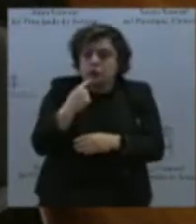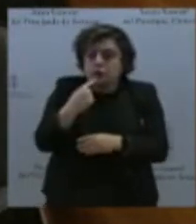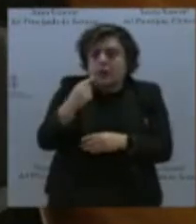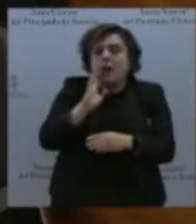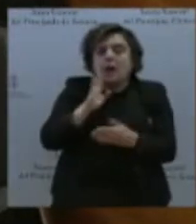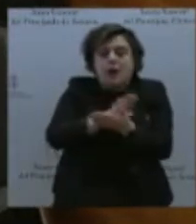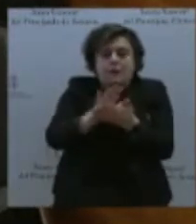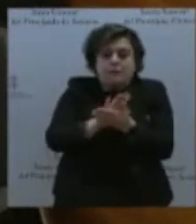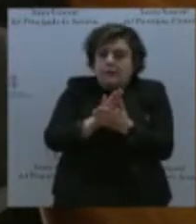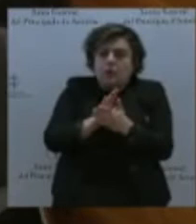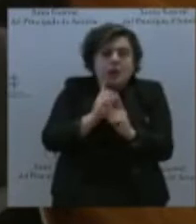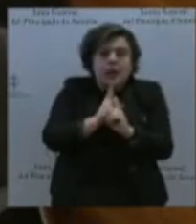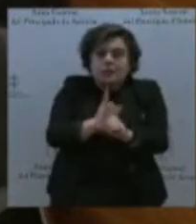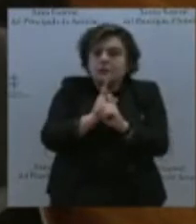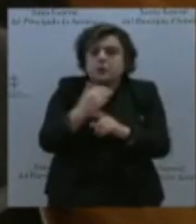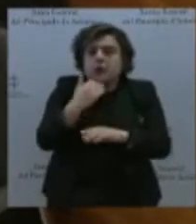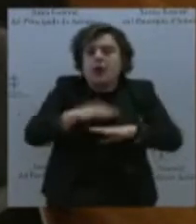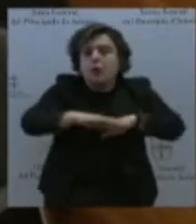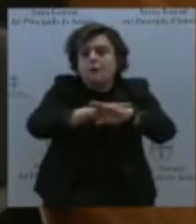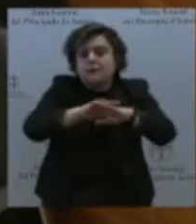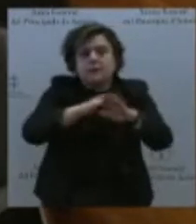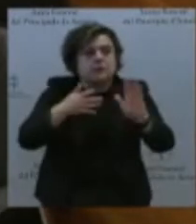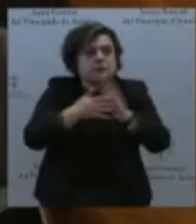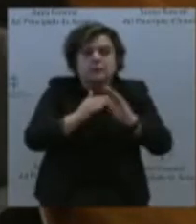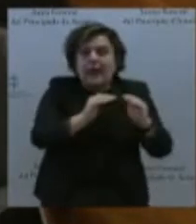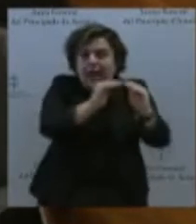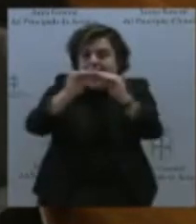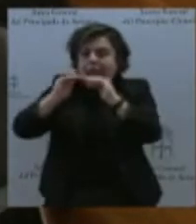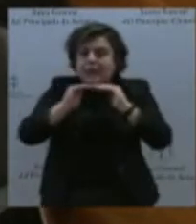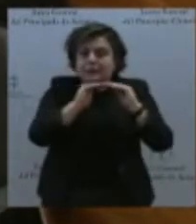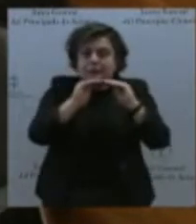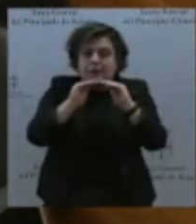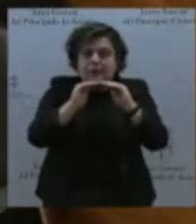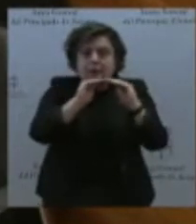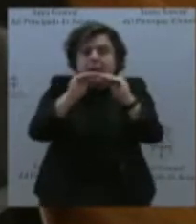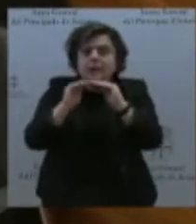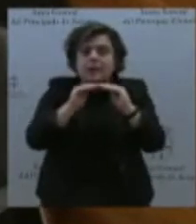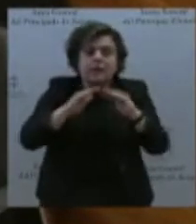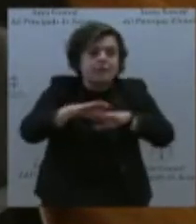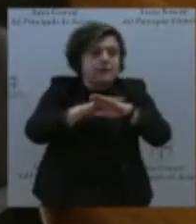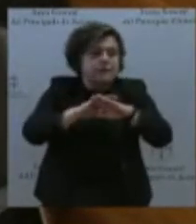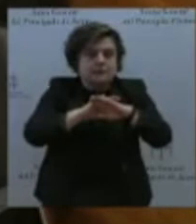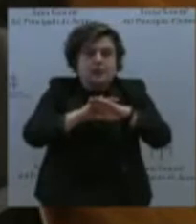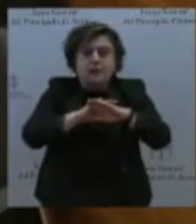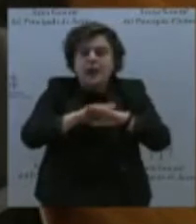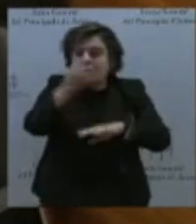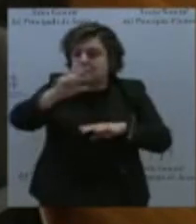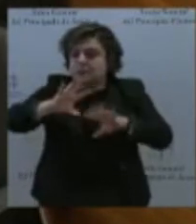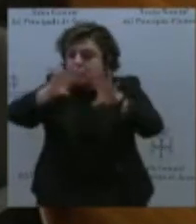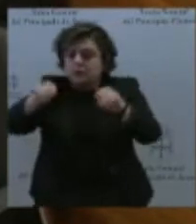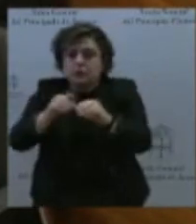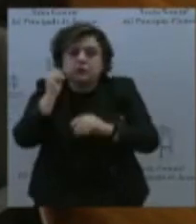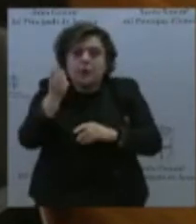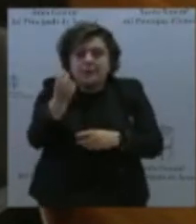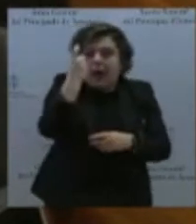es una medida de equidad principal y básica para toda la ciudadanía, no solo para el alumnado, para toda la ciudadanía. Y termino diciendo que siempre hay que recordar que